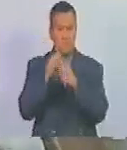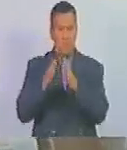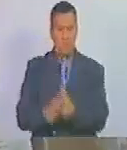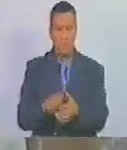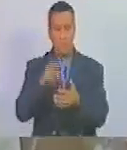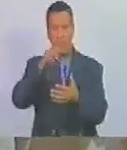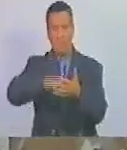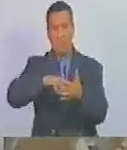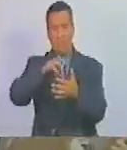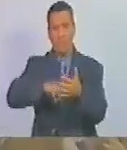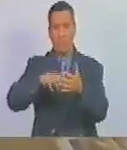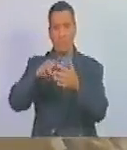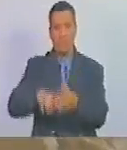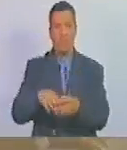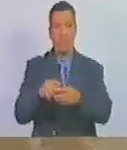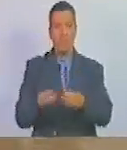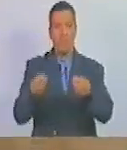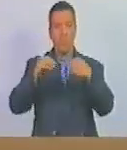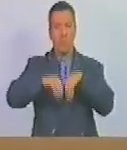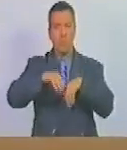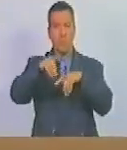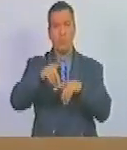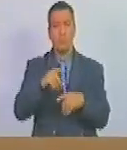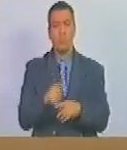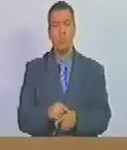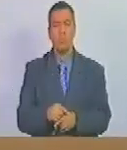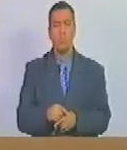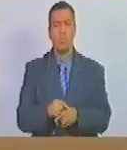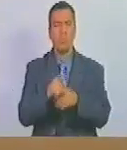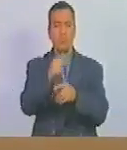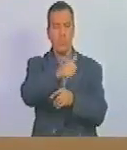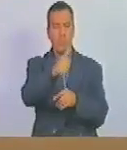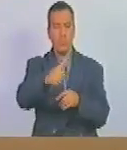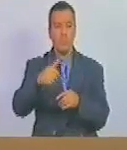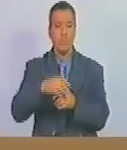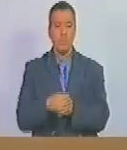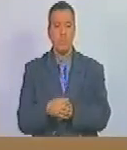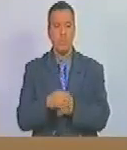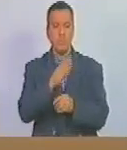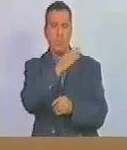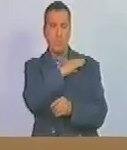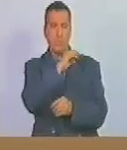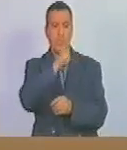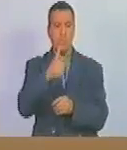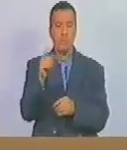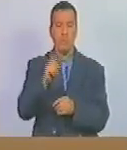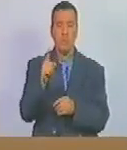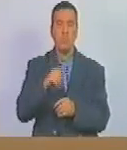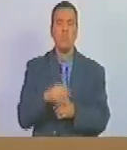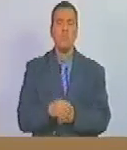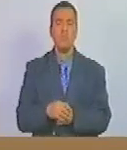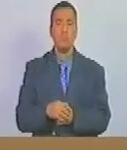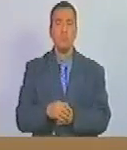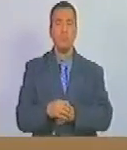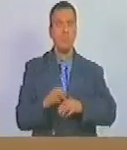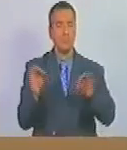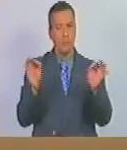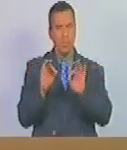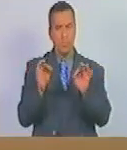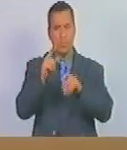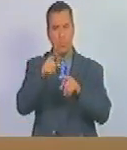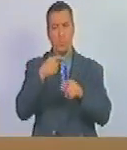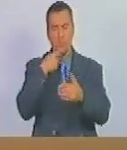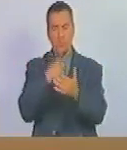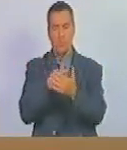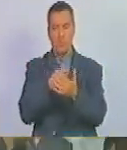trabajadores agrícolas será convenido entre estos y sus respectivas patronas o patronos en ningún caso dicho